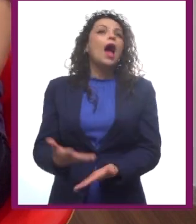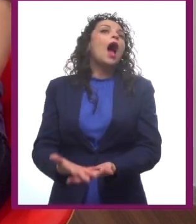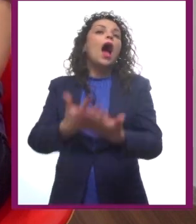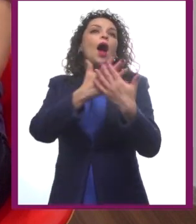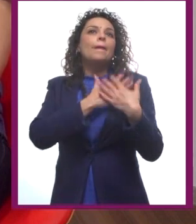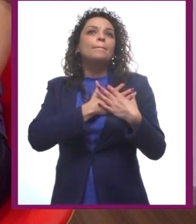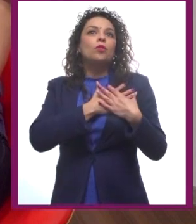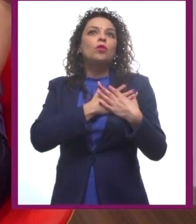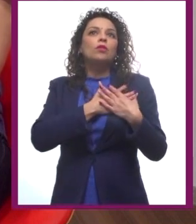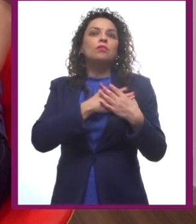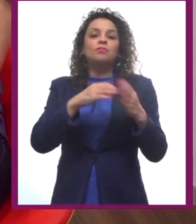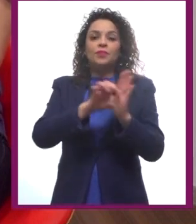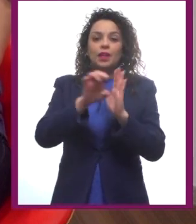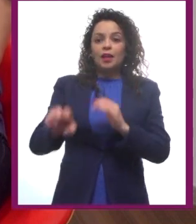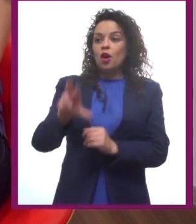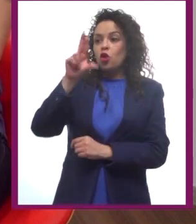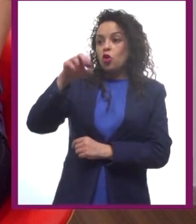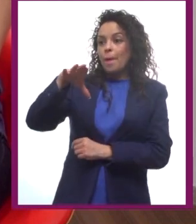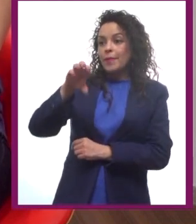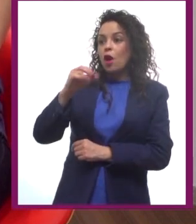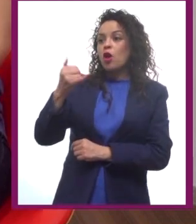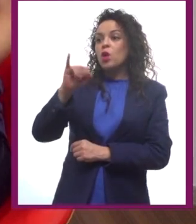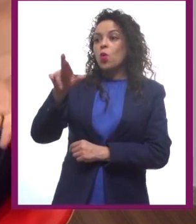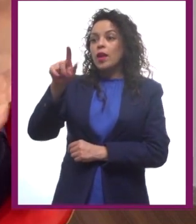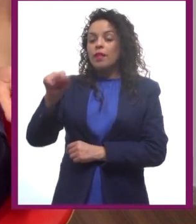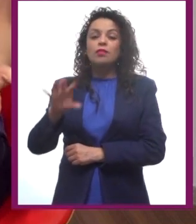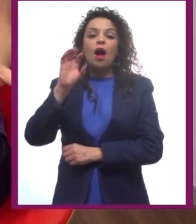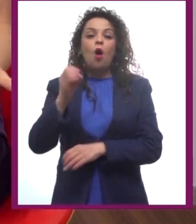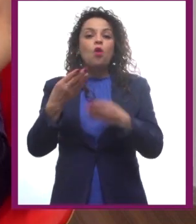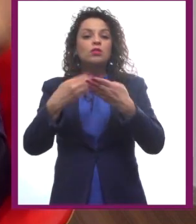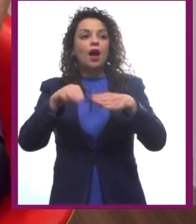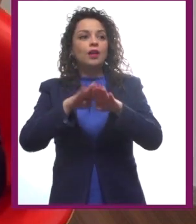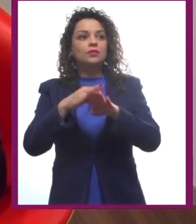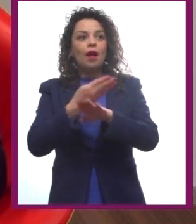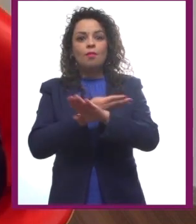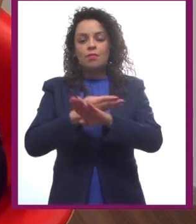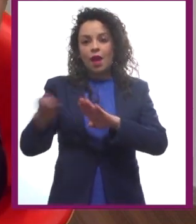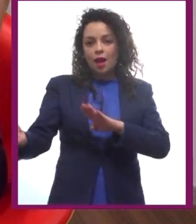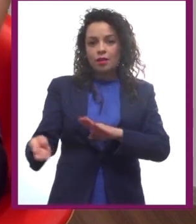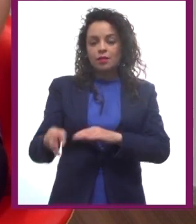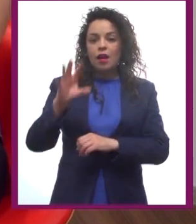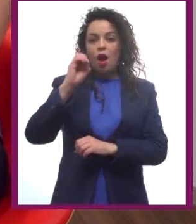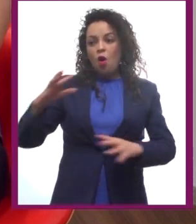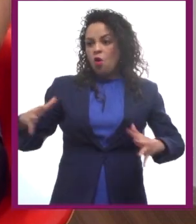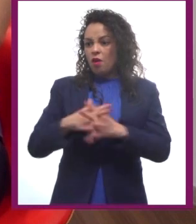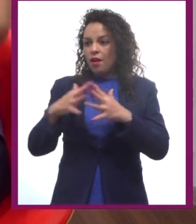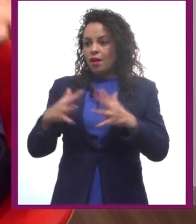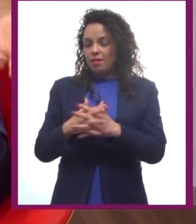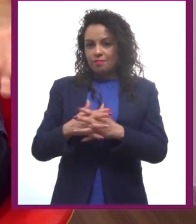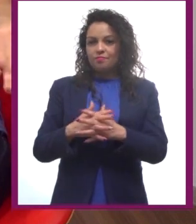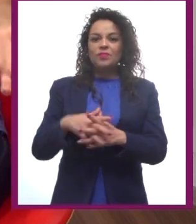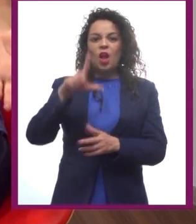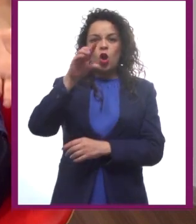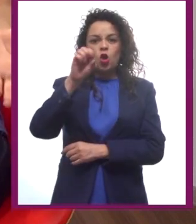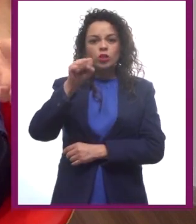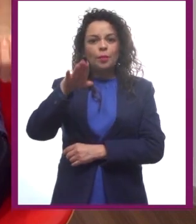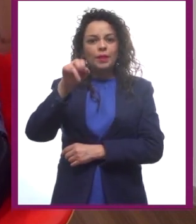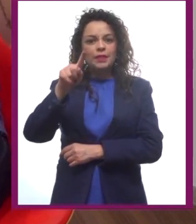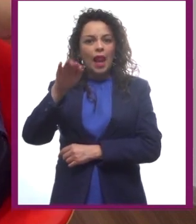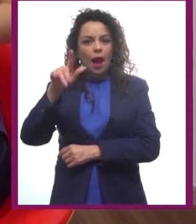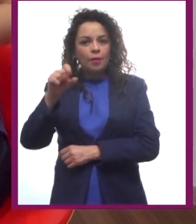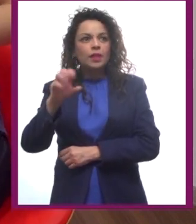como Romeo y Julieta o Casa Blanca. O la guerra y tener la Iliada, los Miserables, Infinity War.